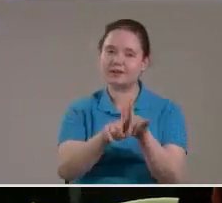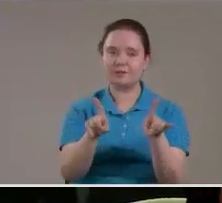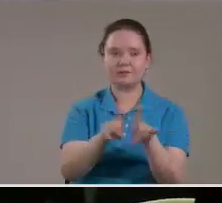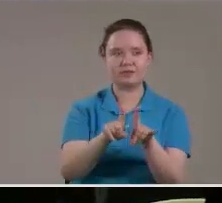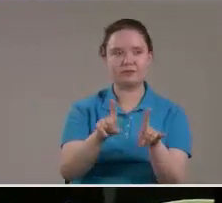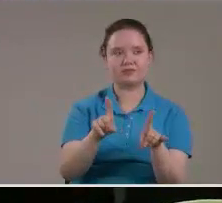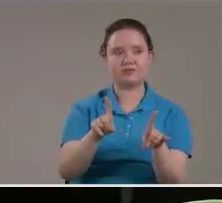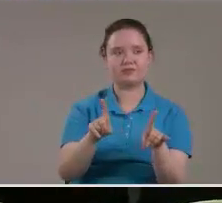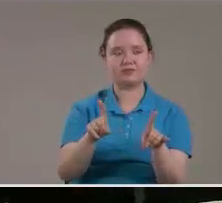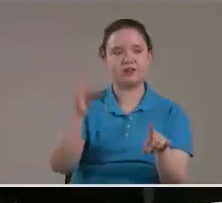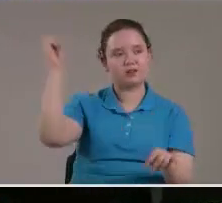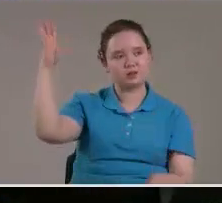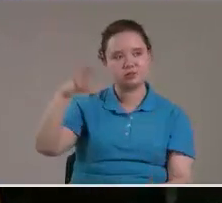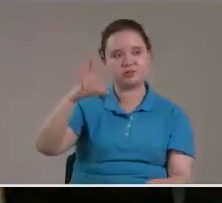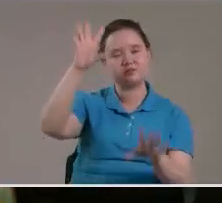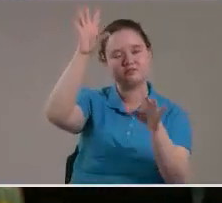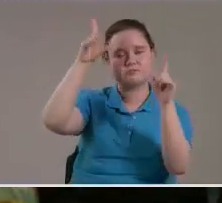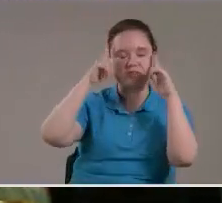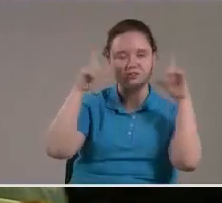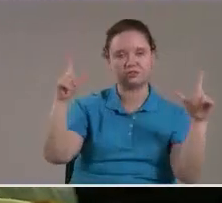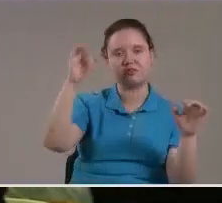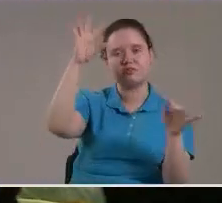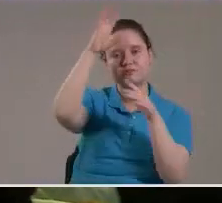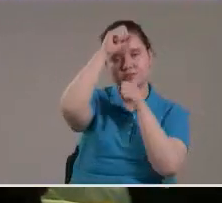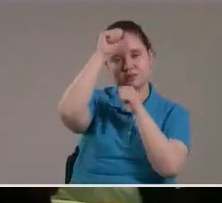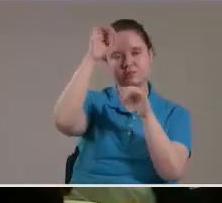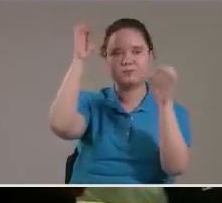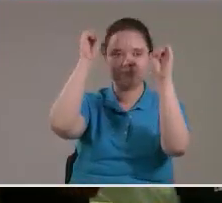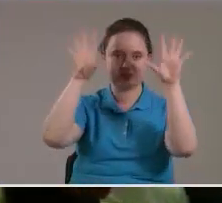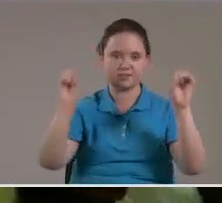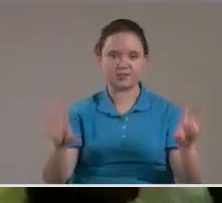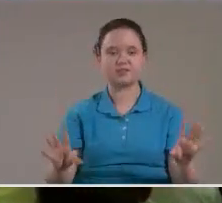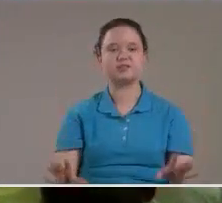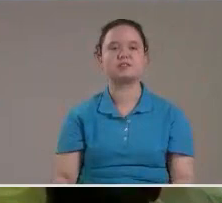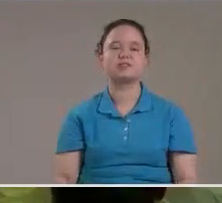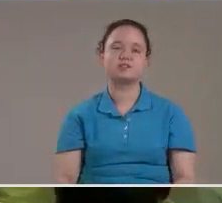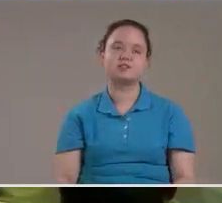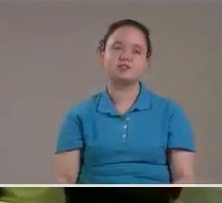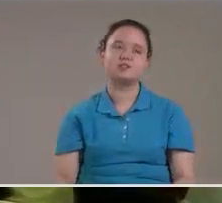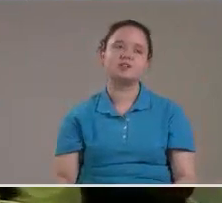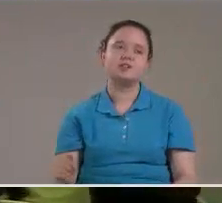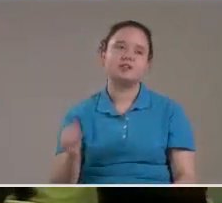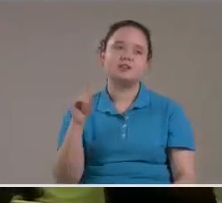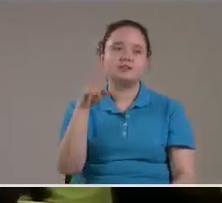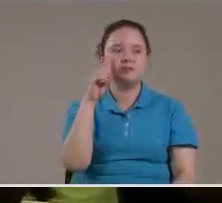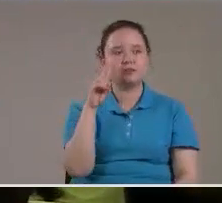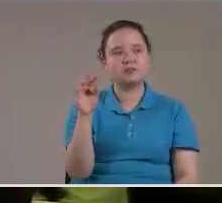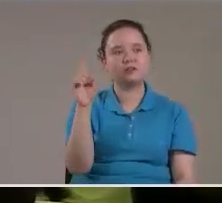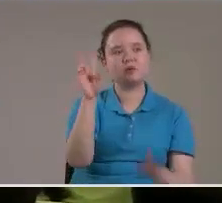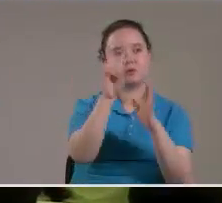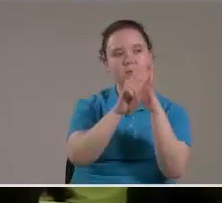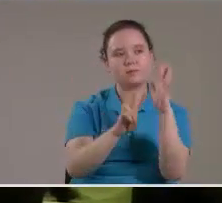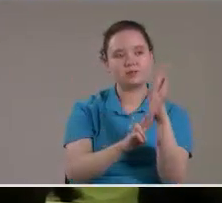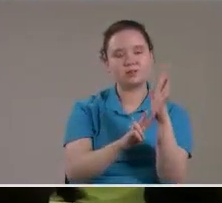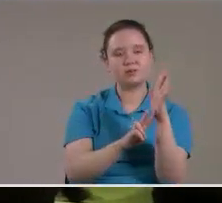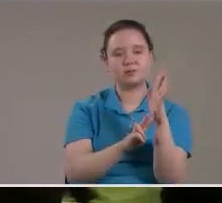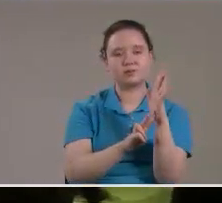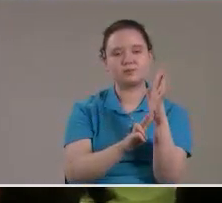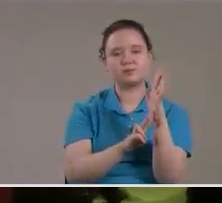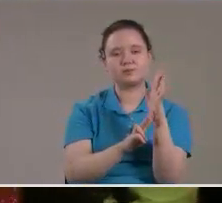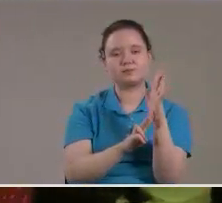sol, luna y estrellas Déjenme explicarle esto y lo vamos a ver en un versículo posterior,